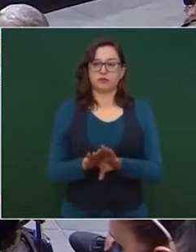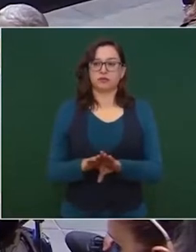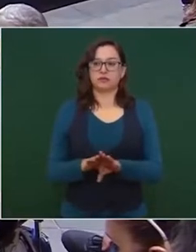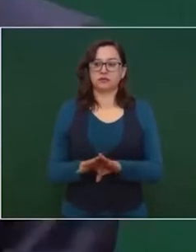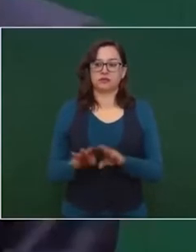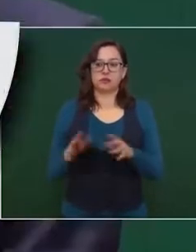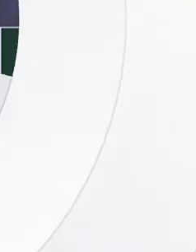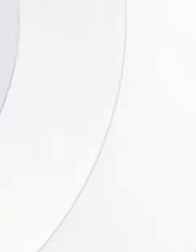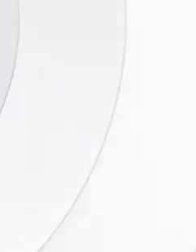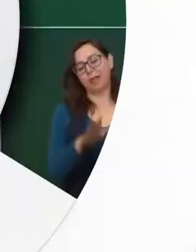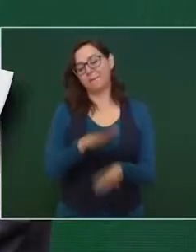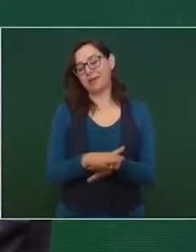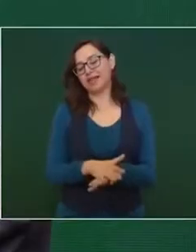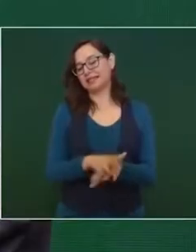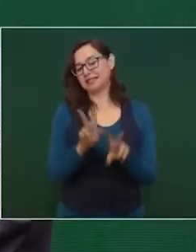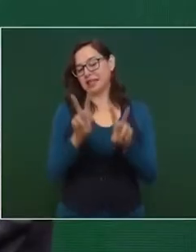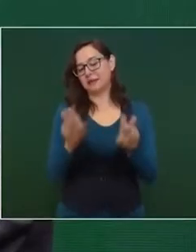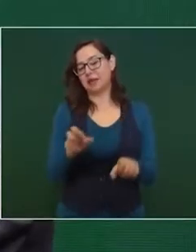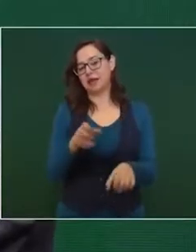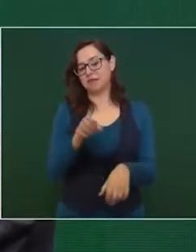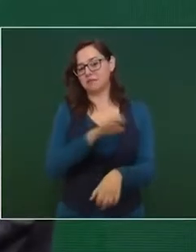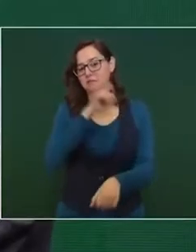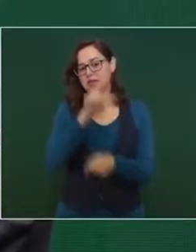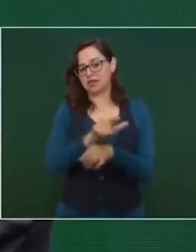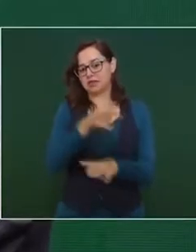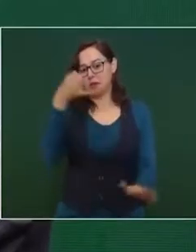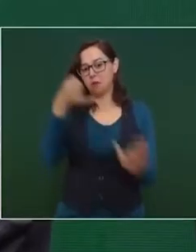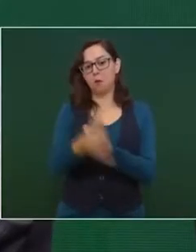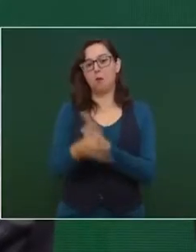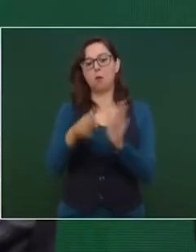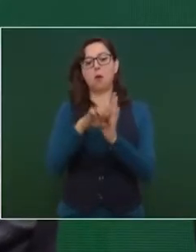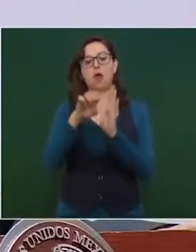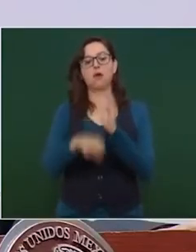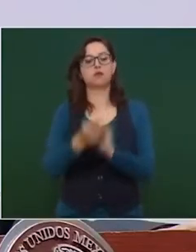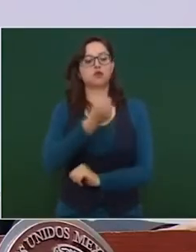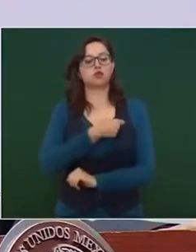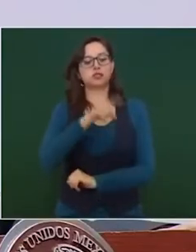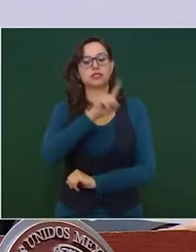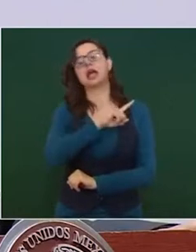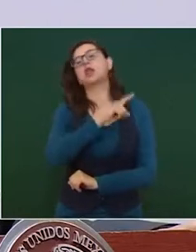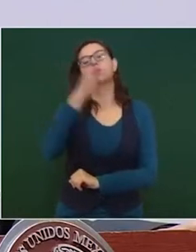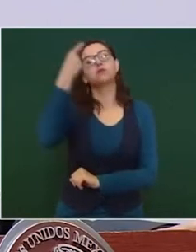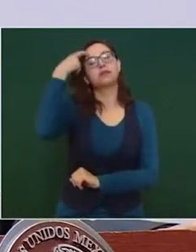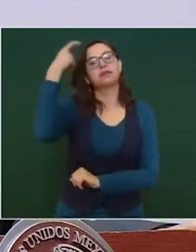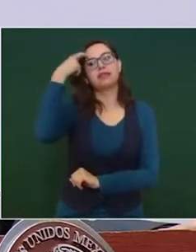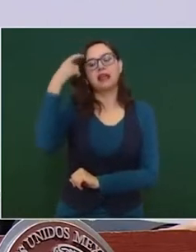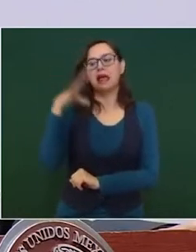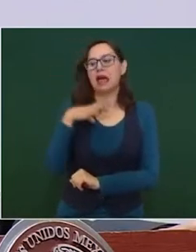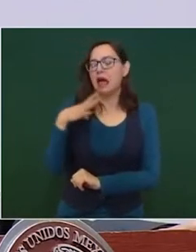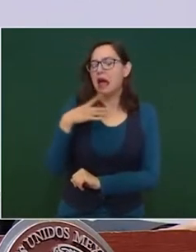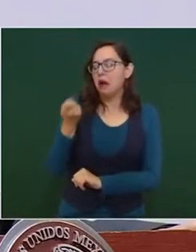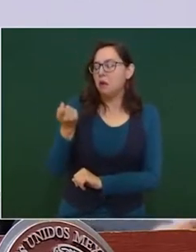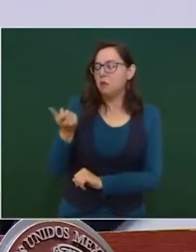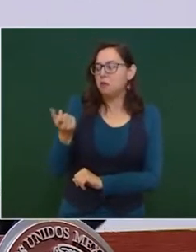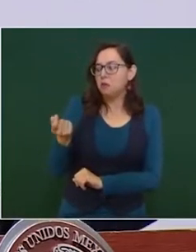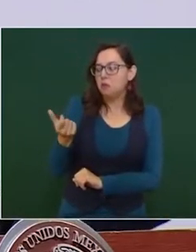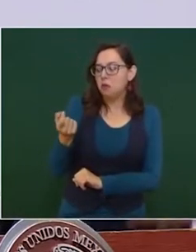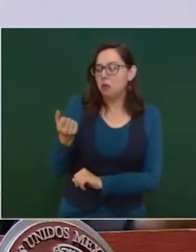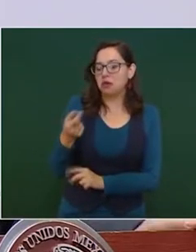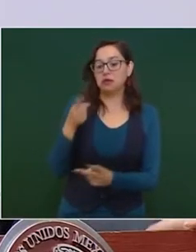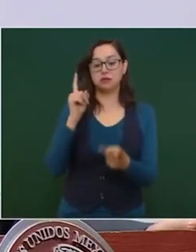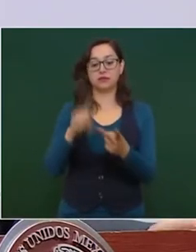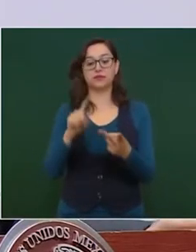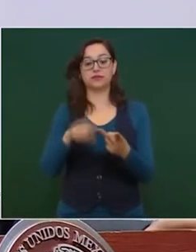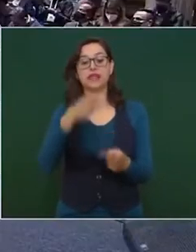amarillismo hay especialidades por ejemplo en salud mental donde tenemos números mínimos en oncología pediátrica para el